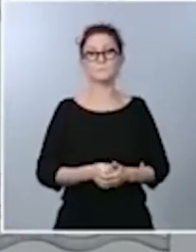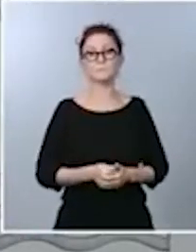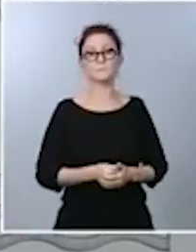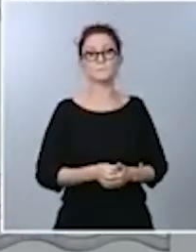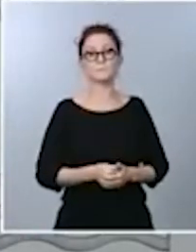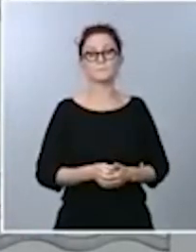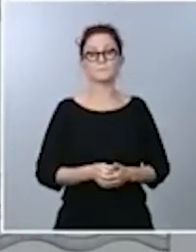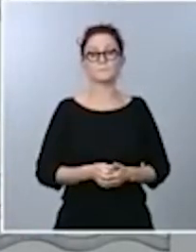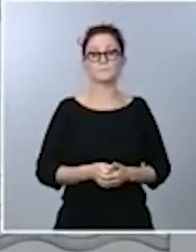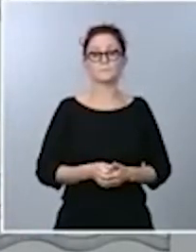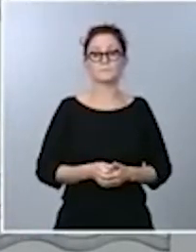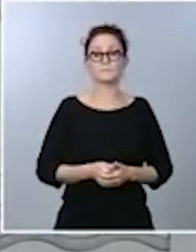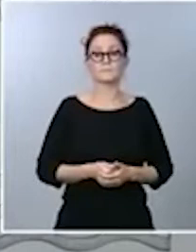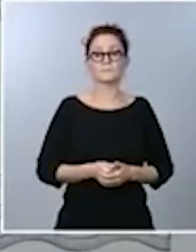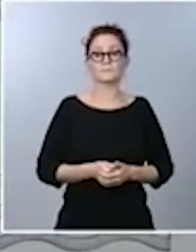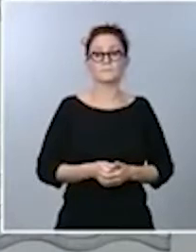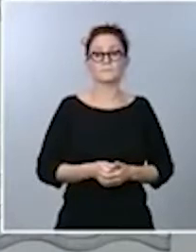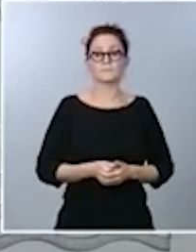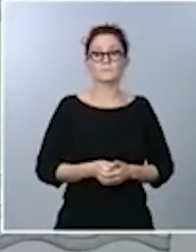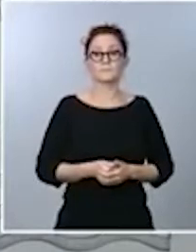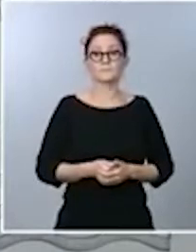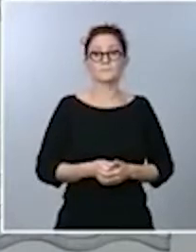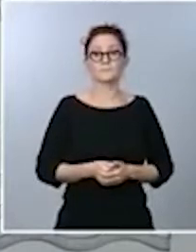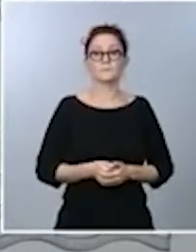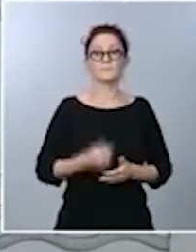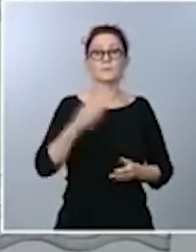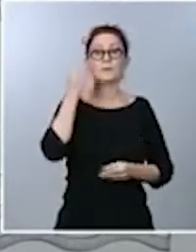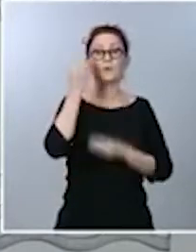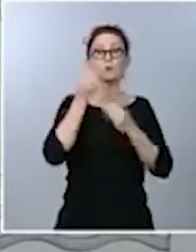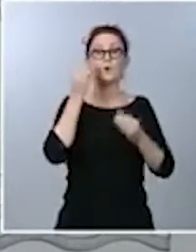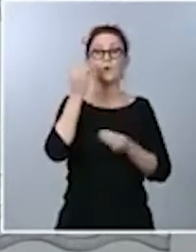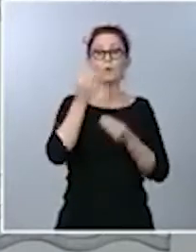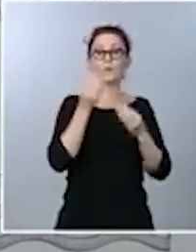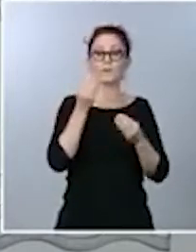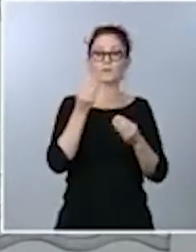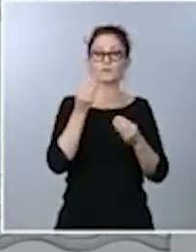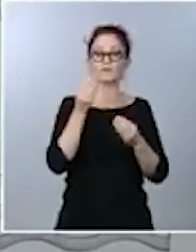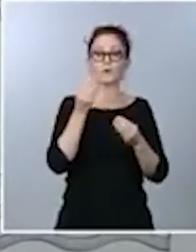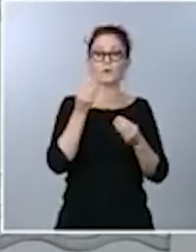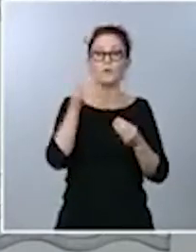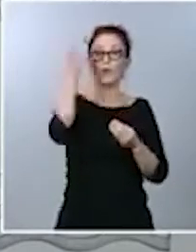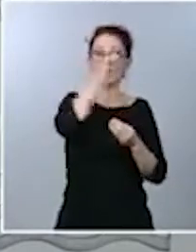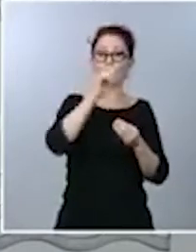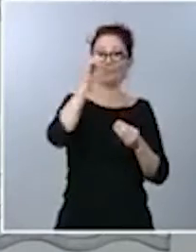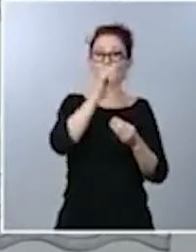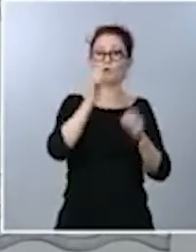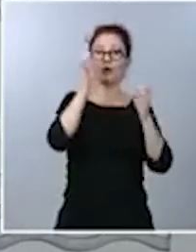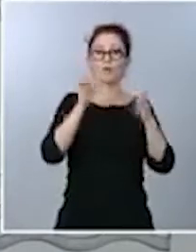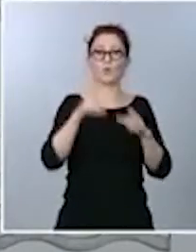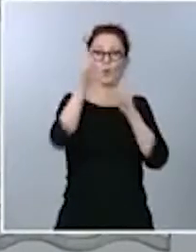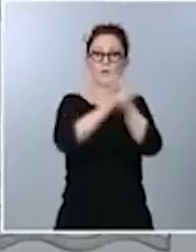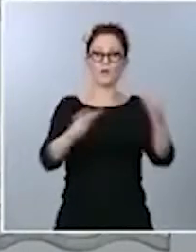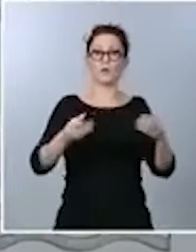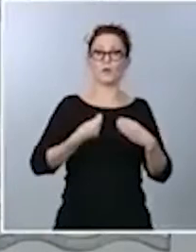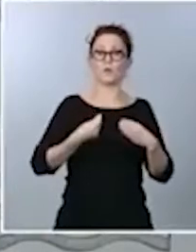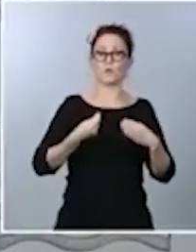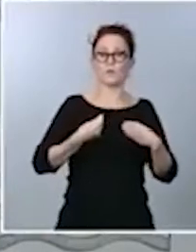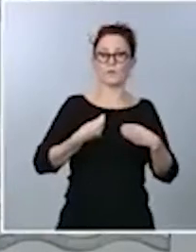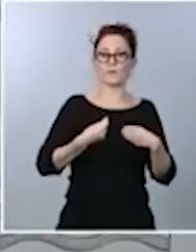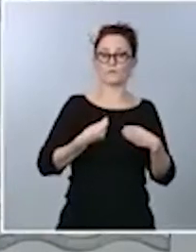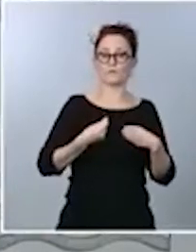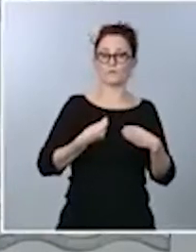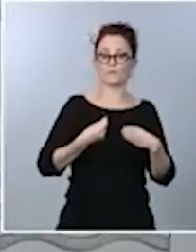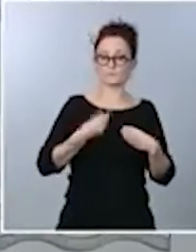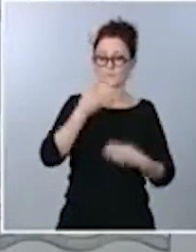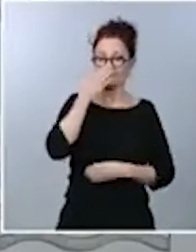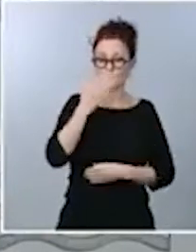piel de los ciudadanos si transmito que probablemente no es el mejor momento para presentar una moción de censura,